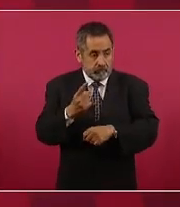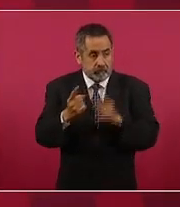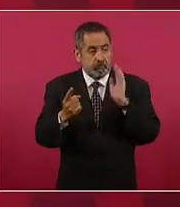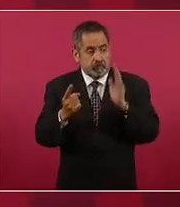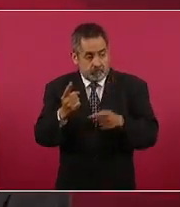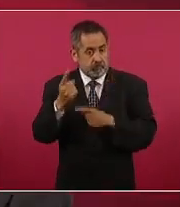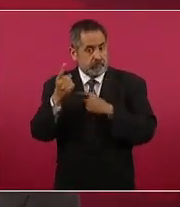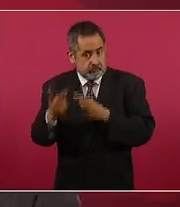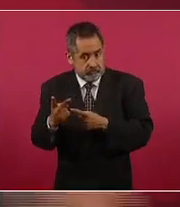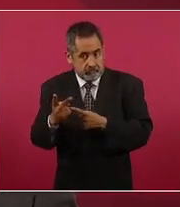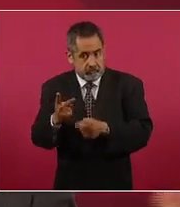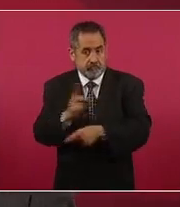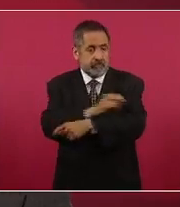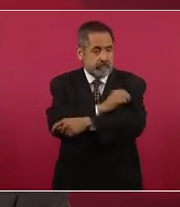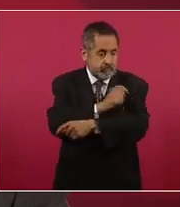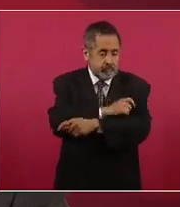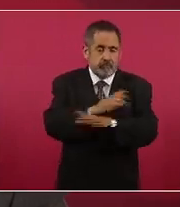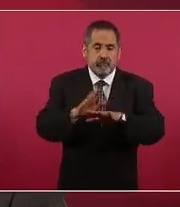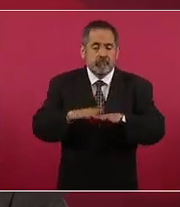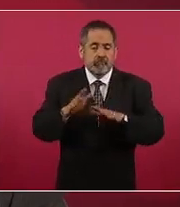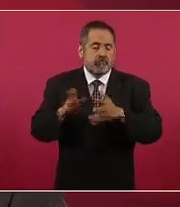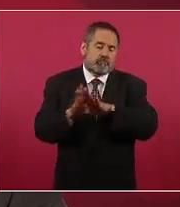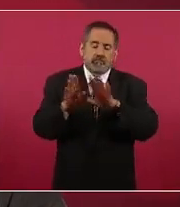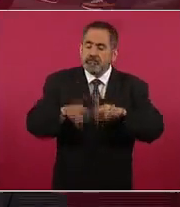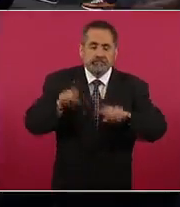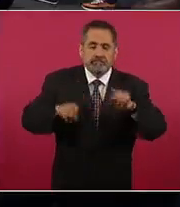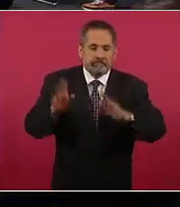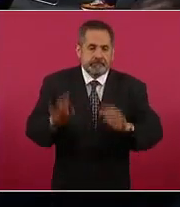o primeras dosis de manera más extensiva